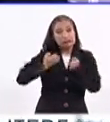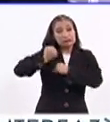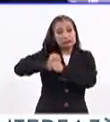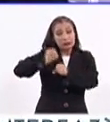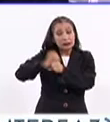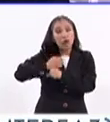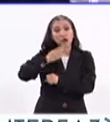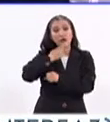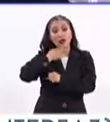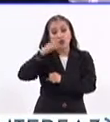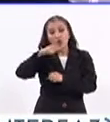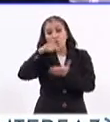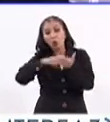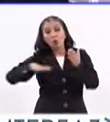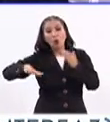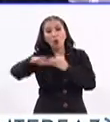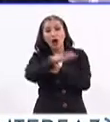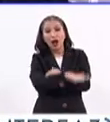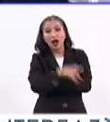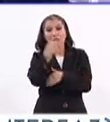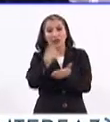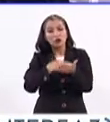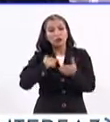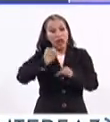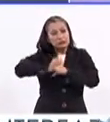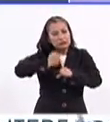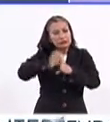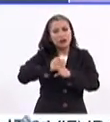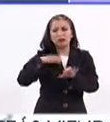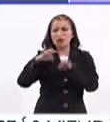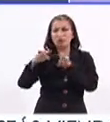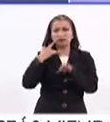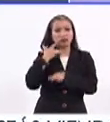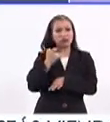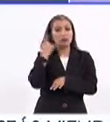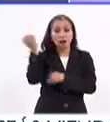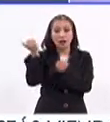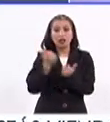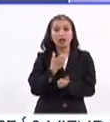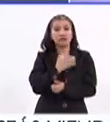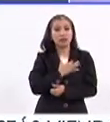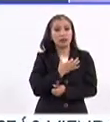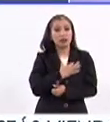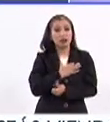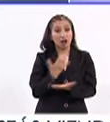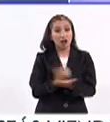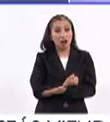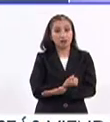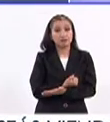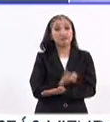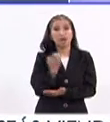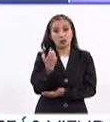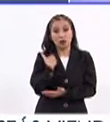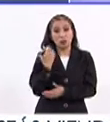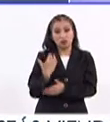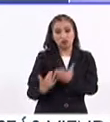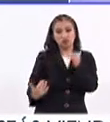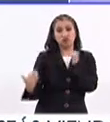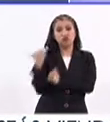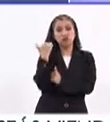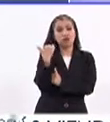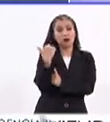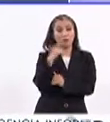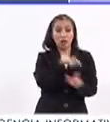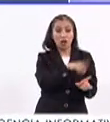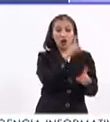utilizando infraestructura deportiva ya instalada dentro de nuestro país y que están trabajando muy duro para traer estos resultados. Y esto estamos hablando de alto rendimiento. Pero